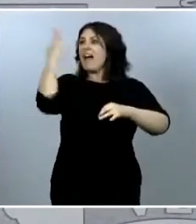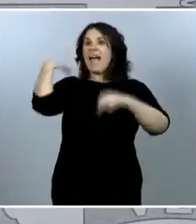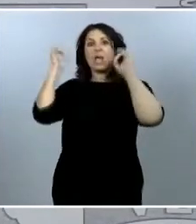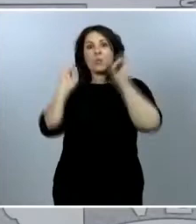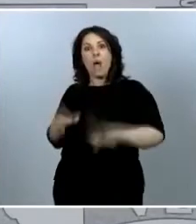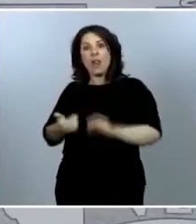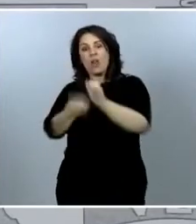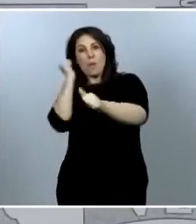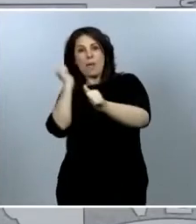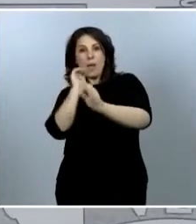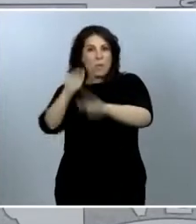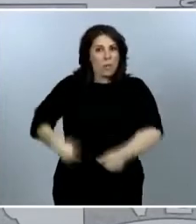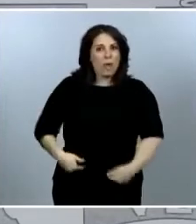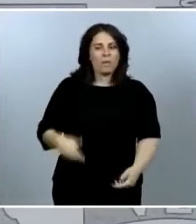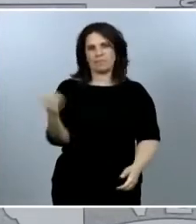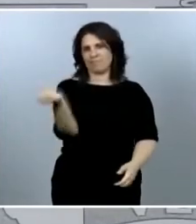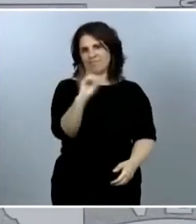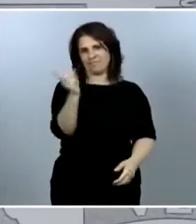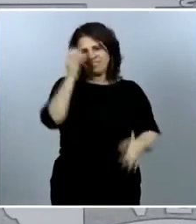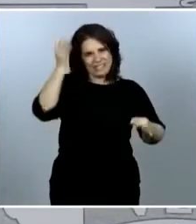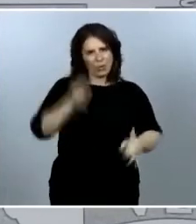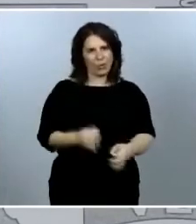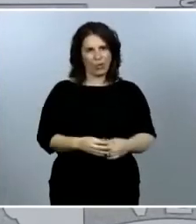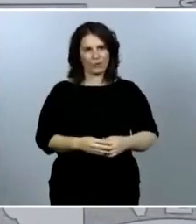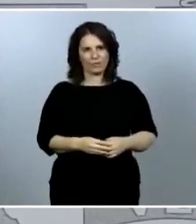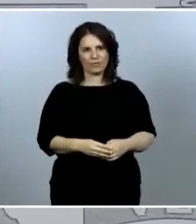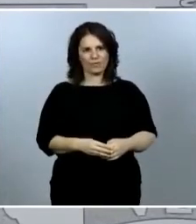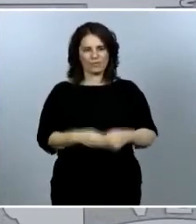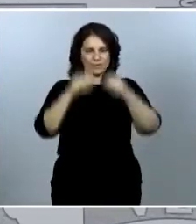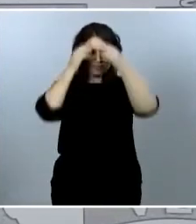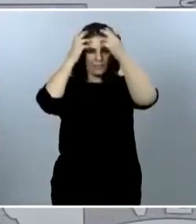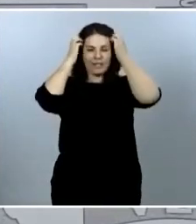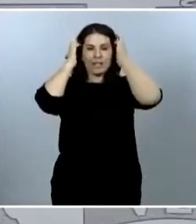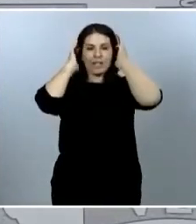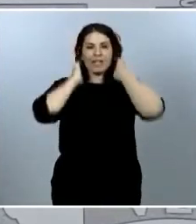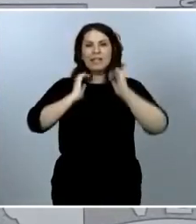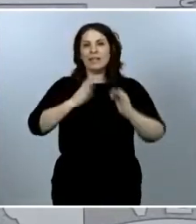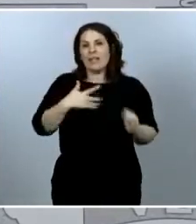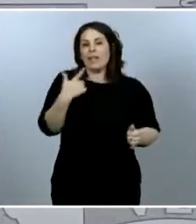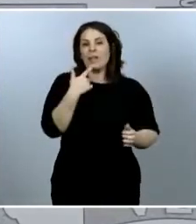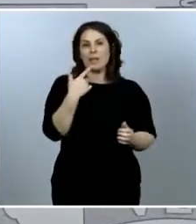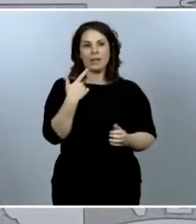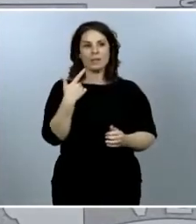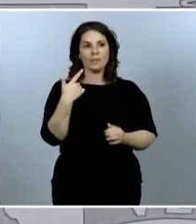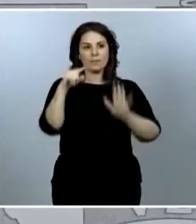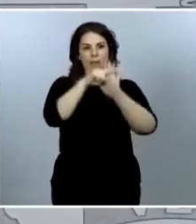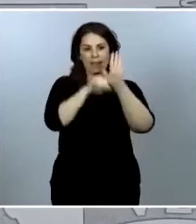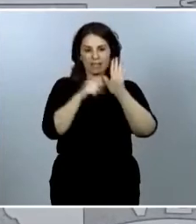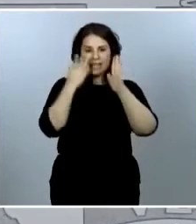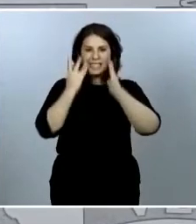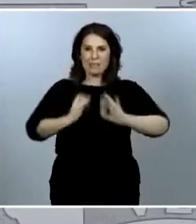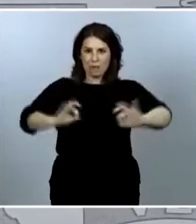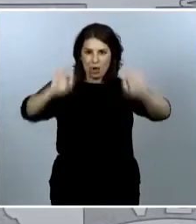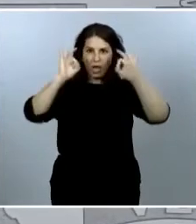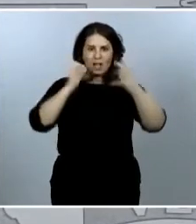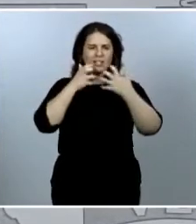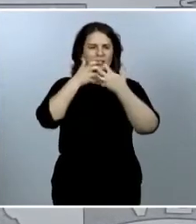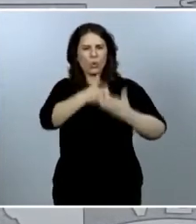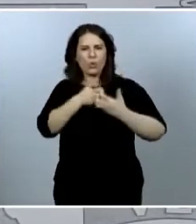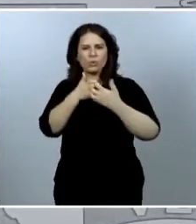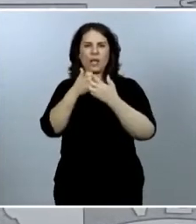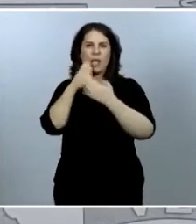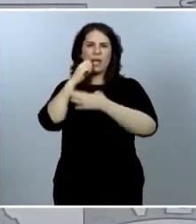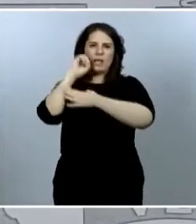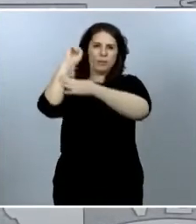Significa, en consecuencia, que desaparecen las medidas excepcionales con las que hemos combatido y vencido esta primera oleada de la